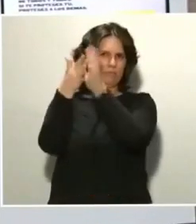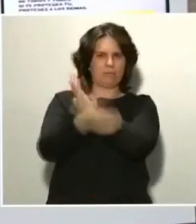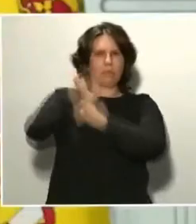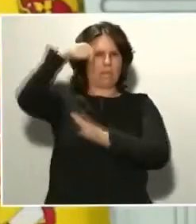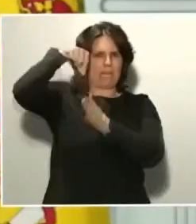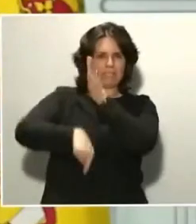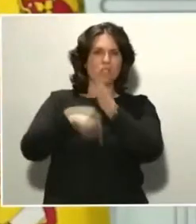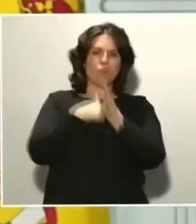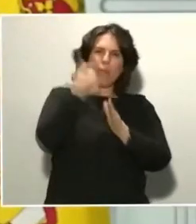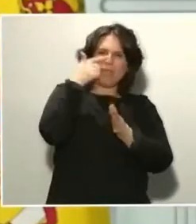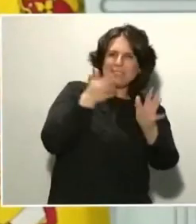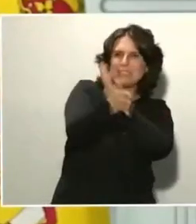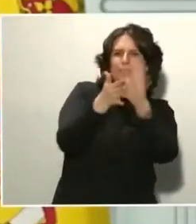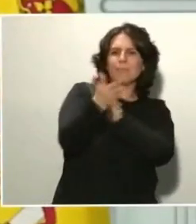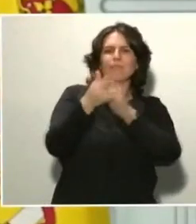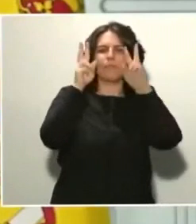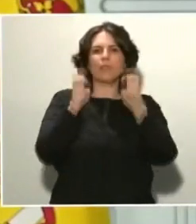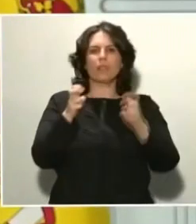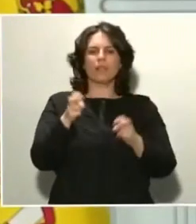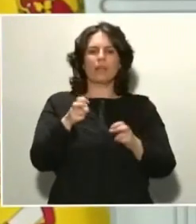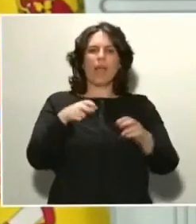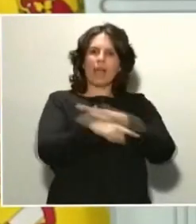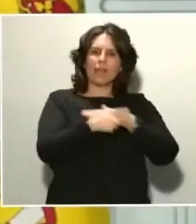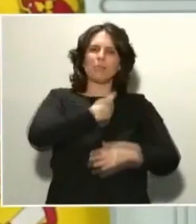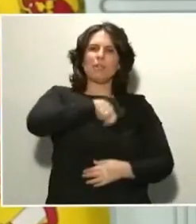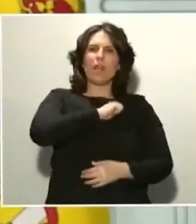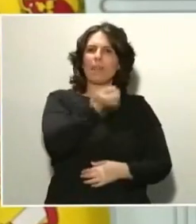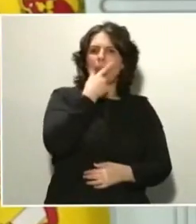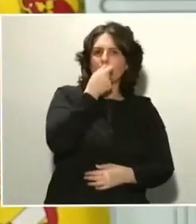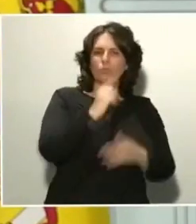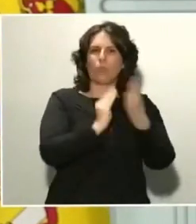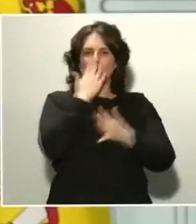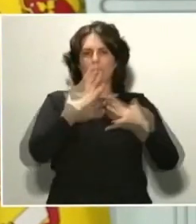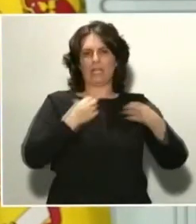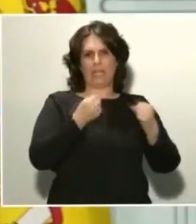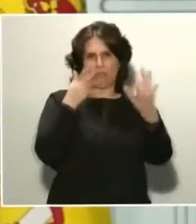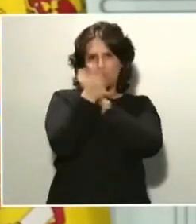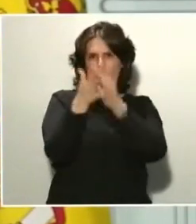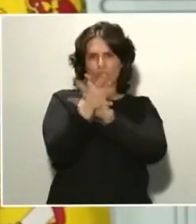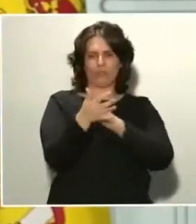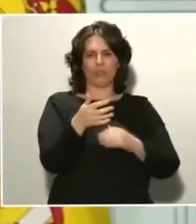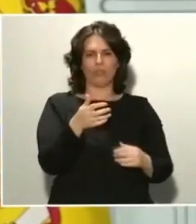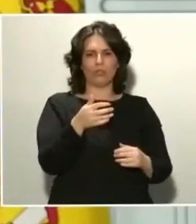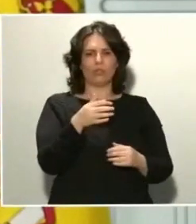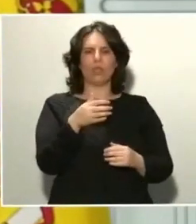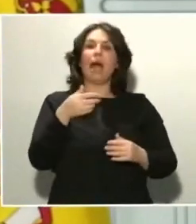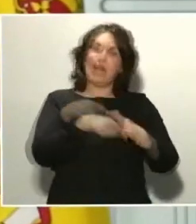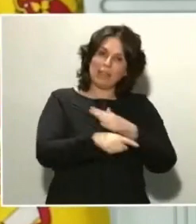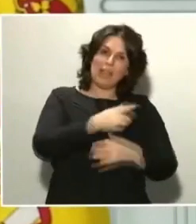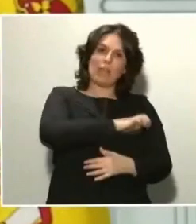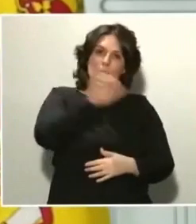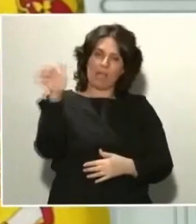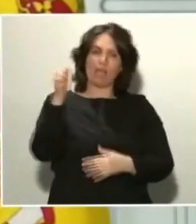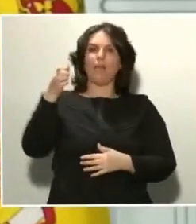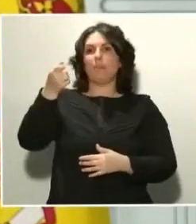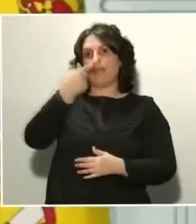de Medicamentos y Productos Sanitarios, en colaboración, como les decía, de la Agencia Europea del Medicamento, la Organización Mundial de la Salud y